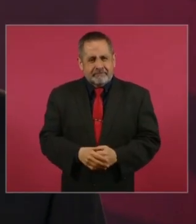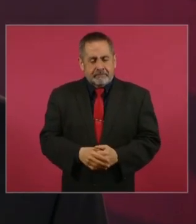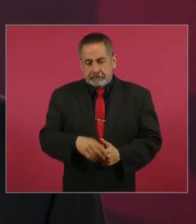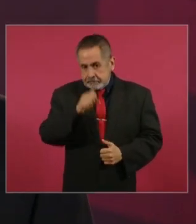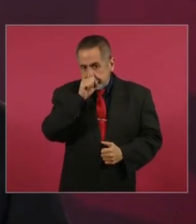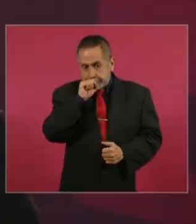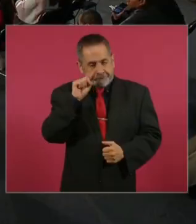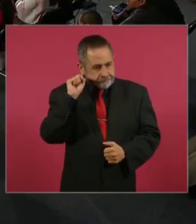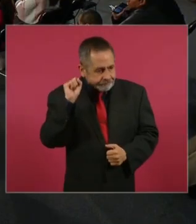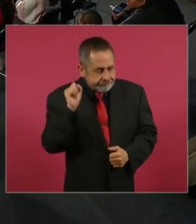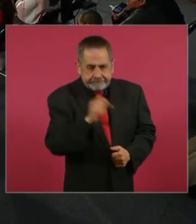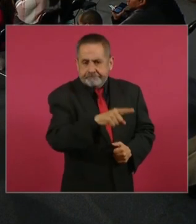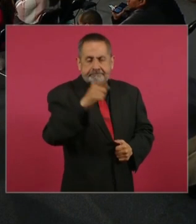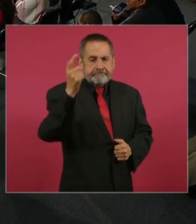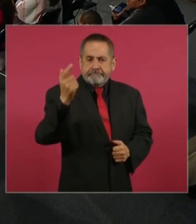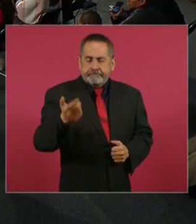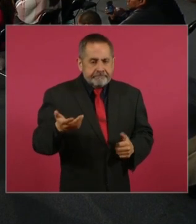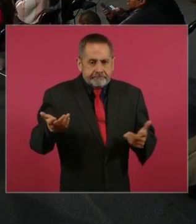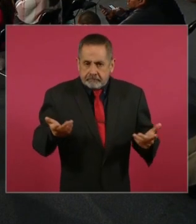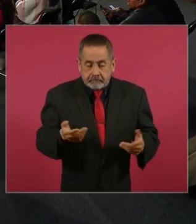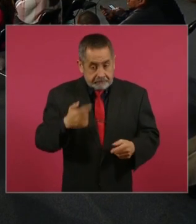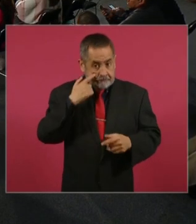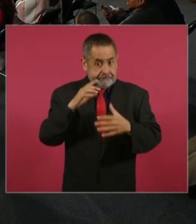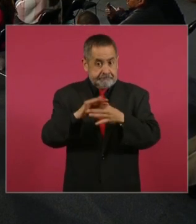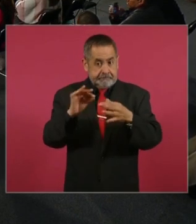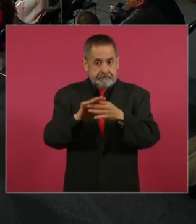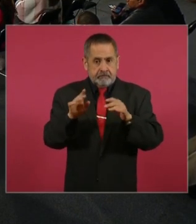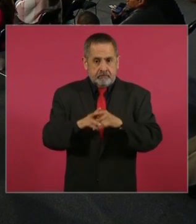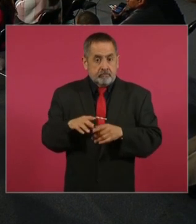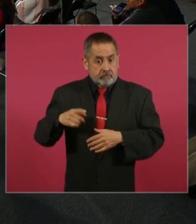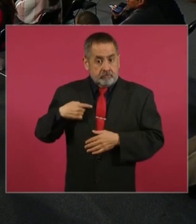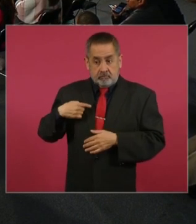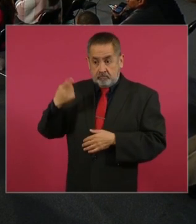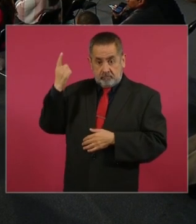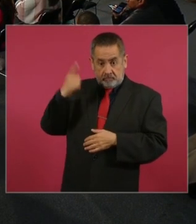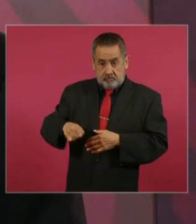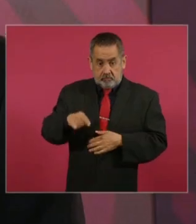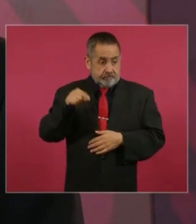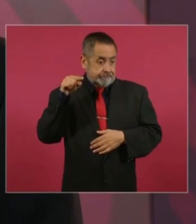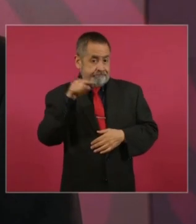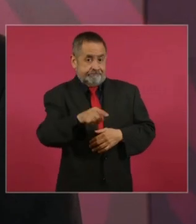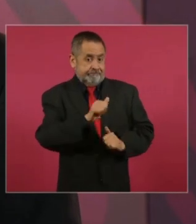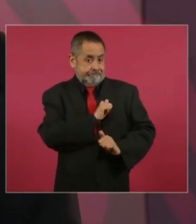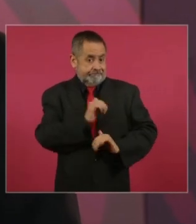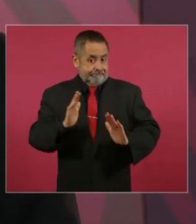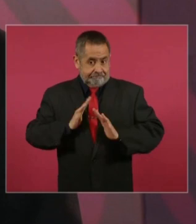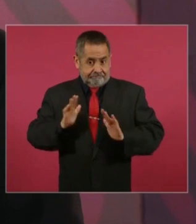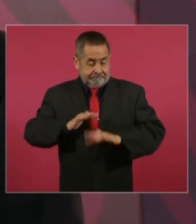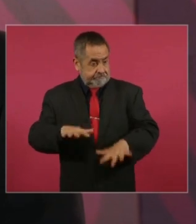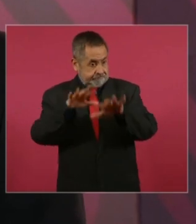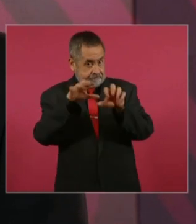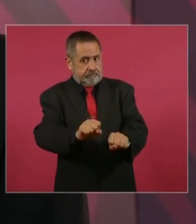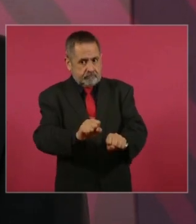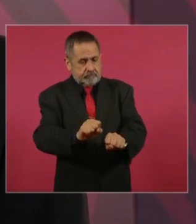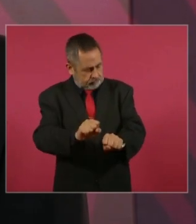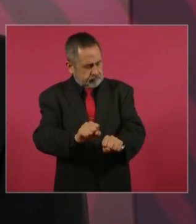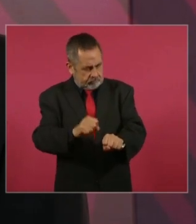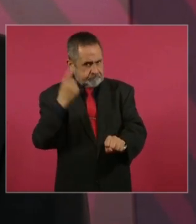Incluso cuando se ordena la detención de militares, se oponen.